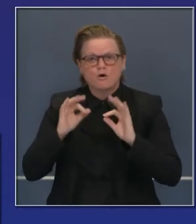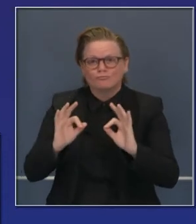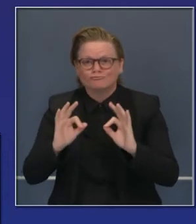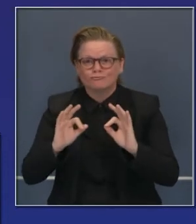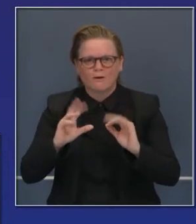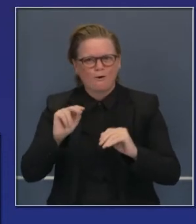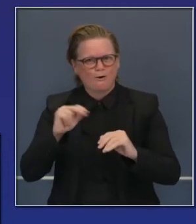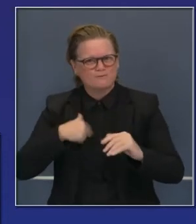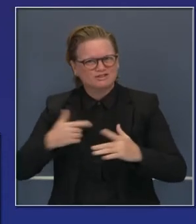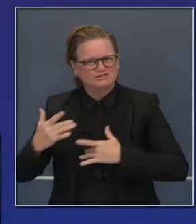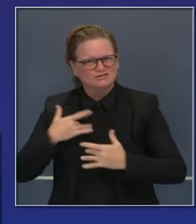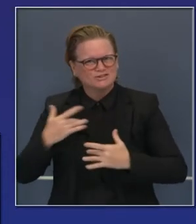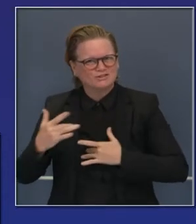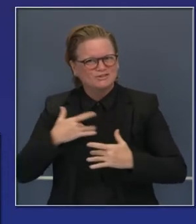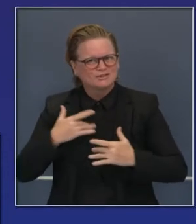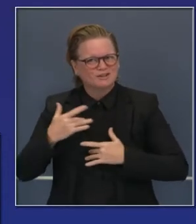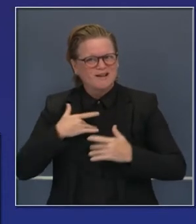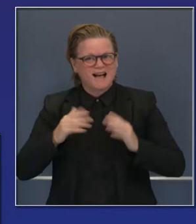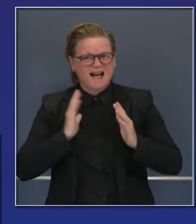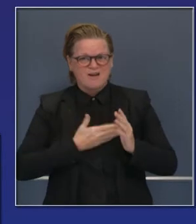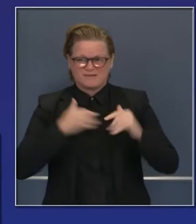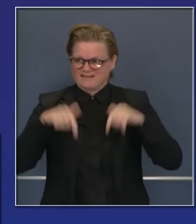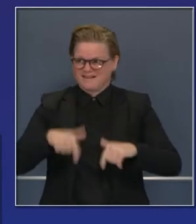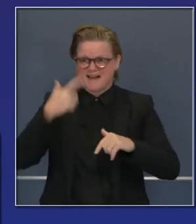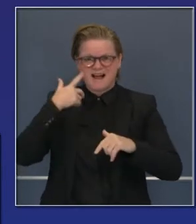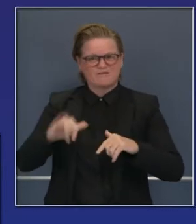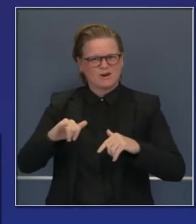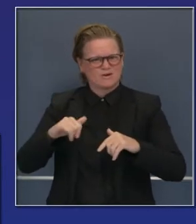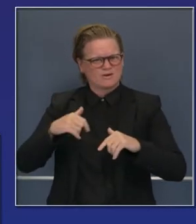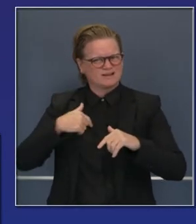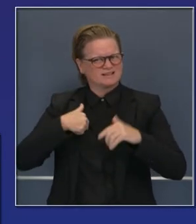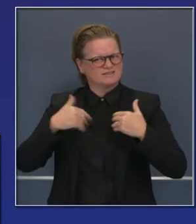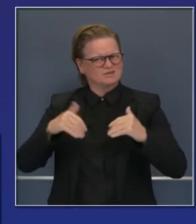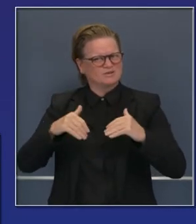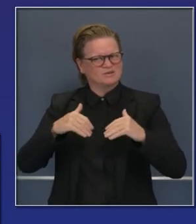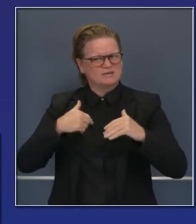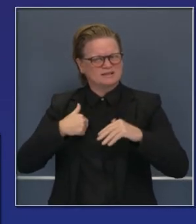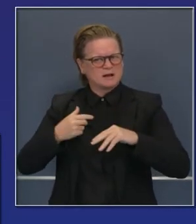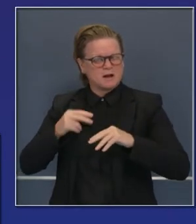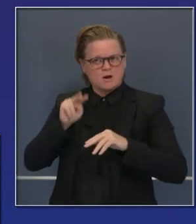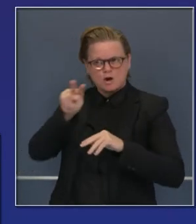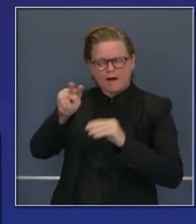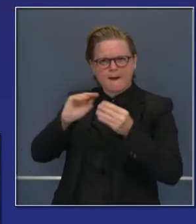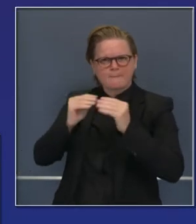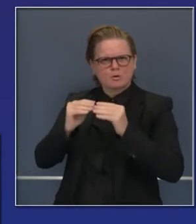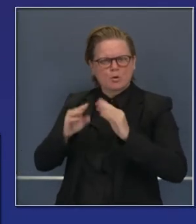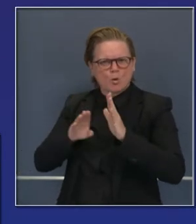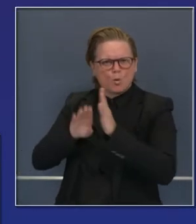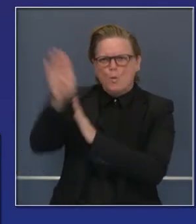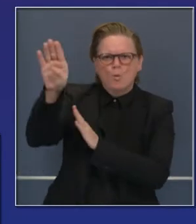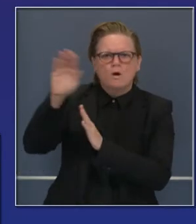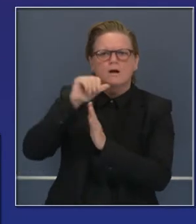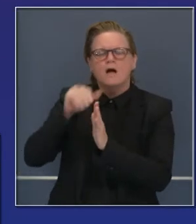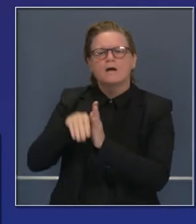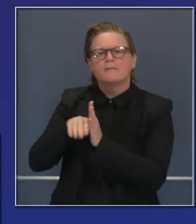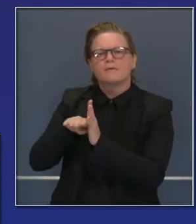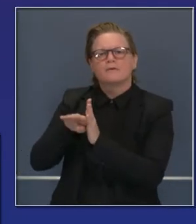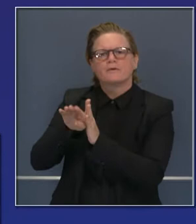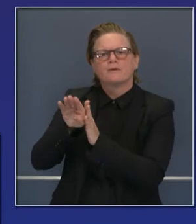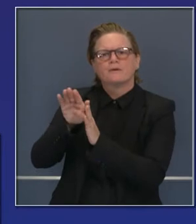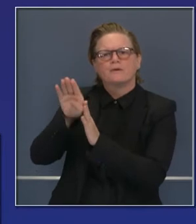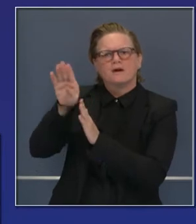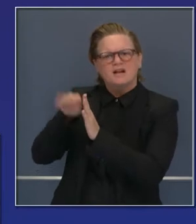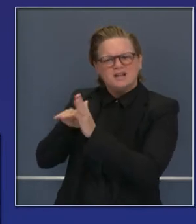que nos preocupa de forma alarmante, no solo en este estado, sino en otros, es el índice de crecimiento. Y vamos a ver eso